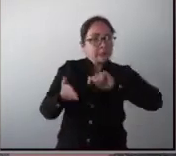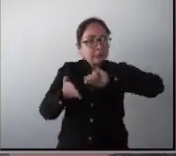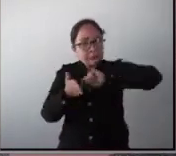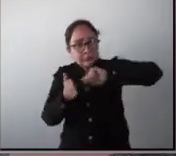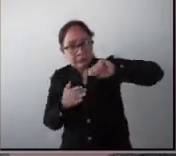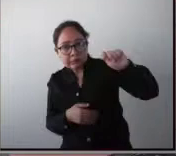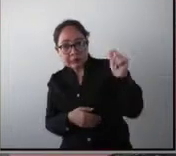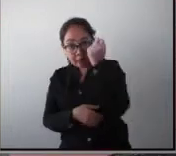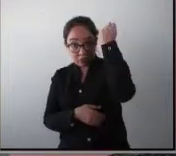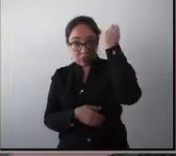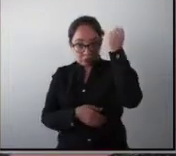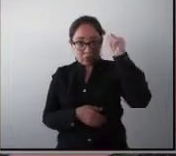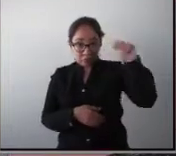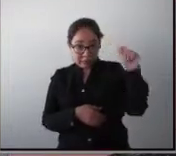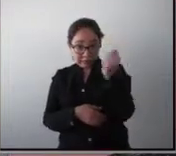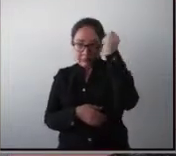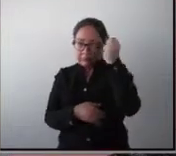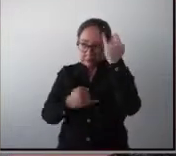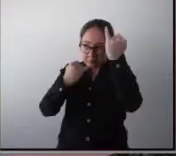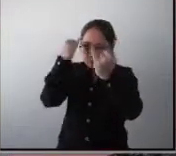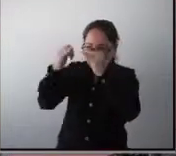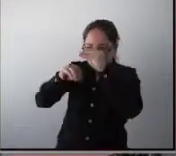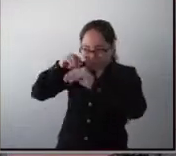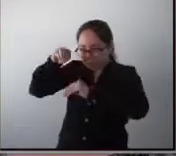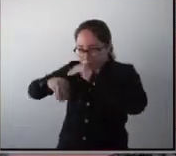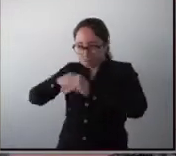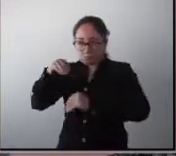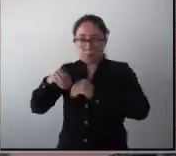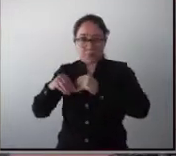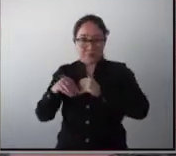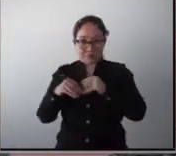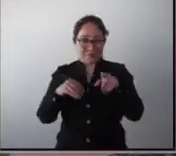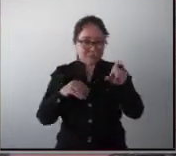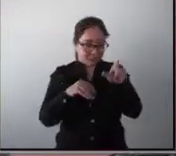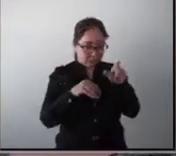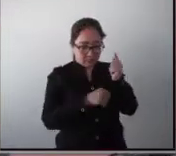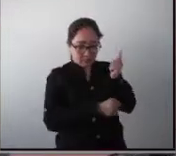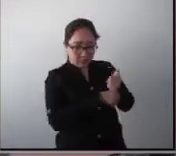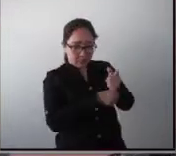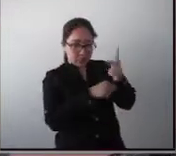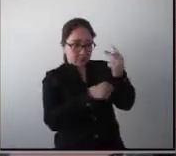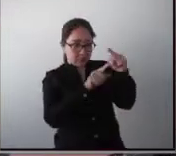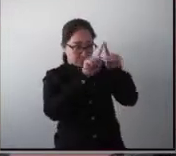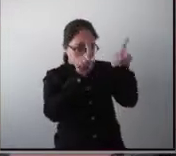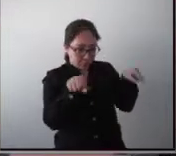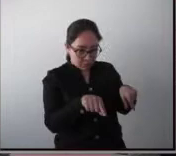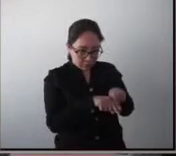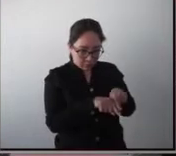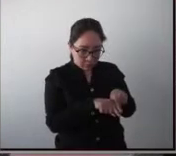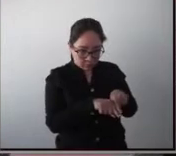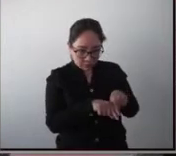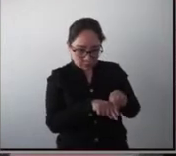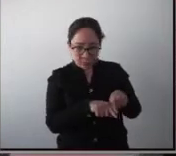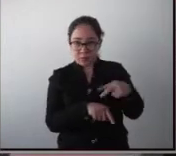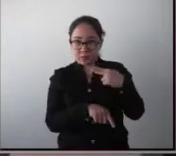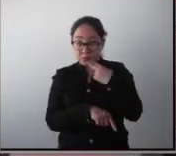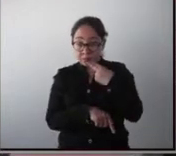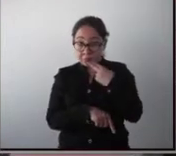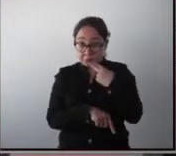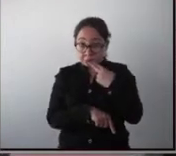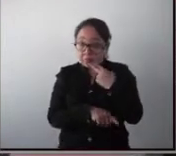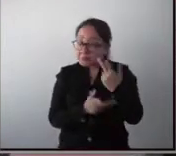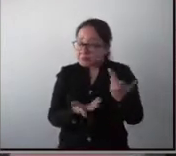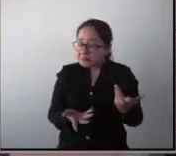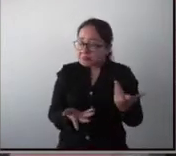Porque después de hacer esto con las pantallas, nos dimos cuenta que no solo las pantallas, sino cualquier